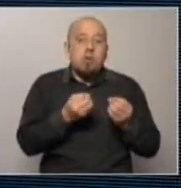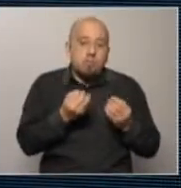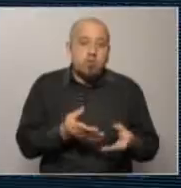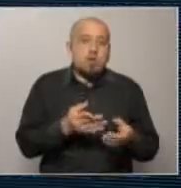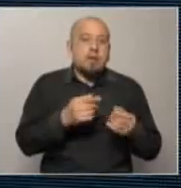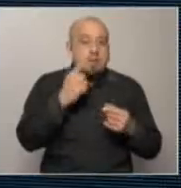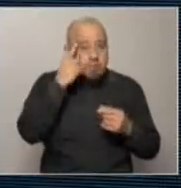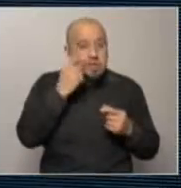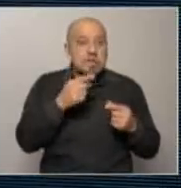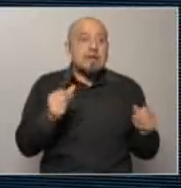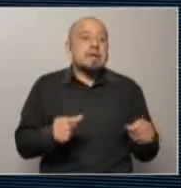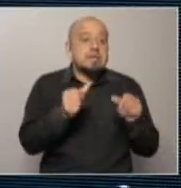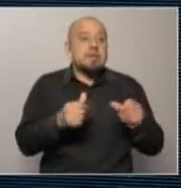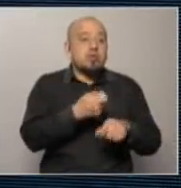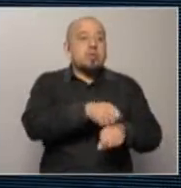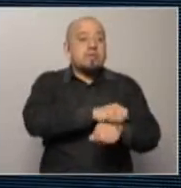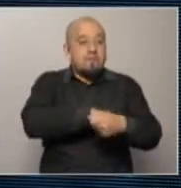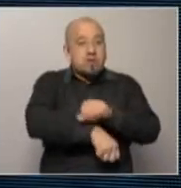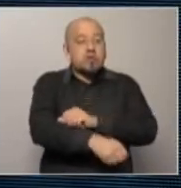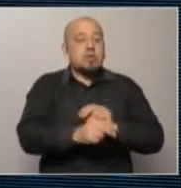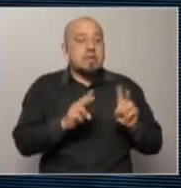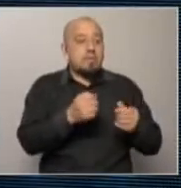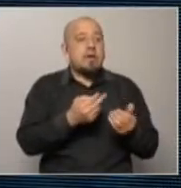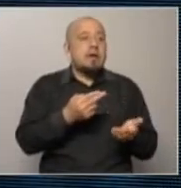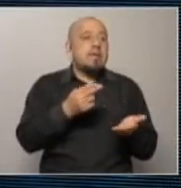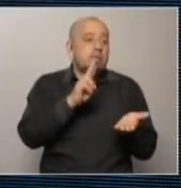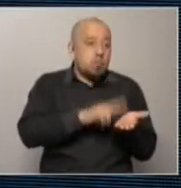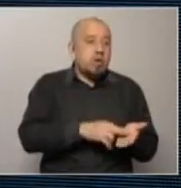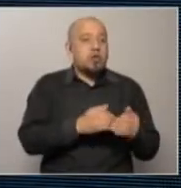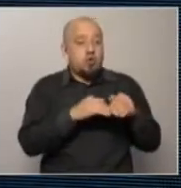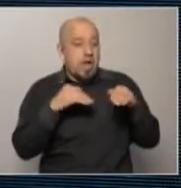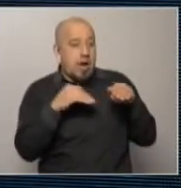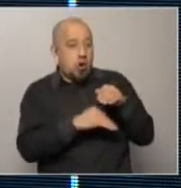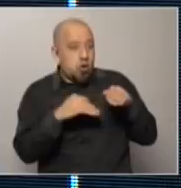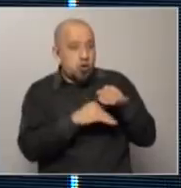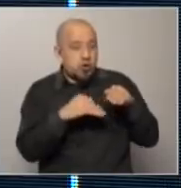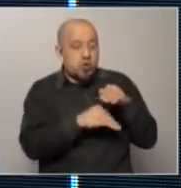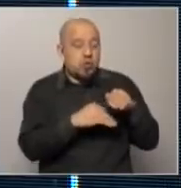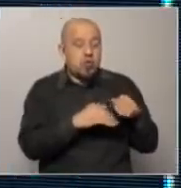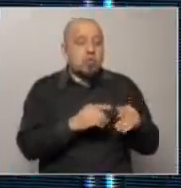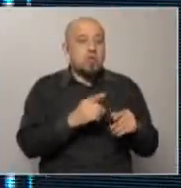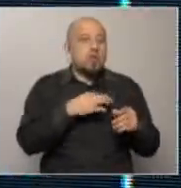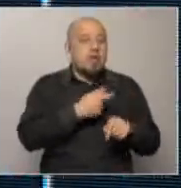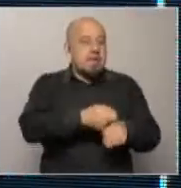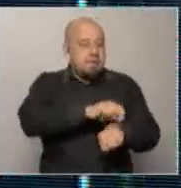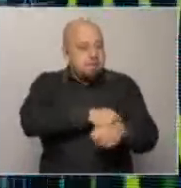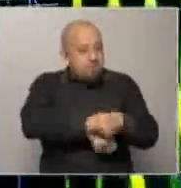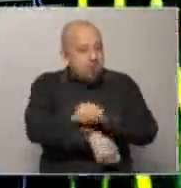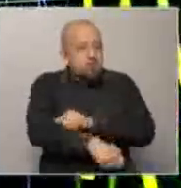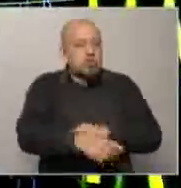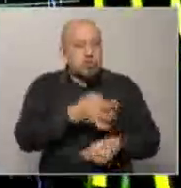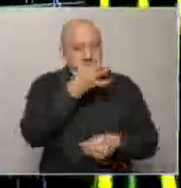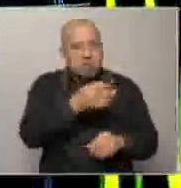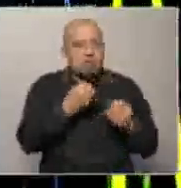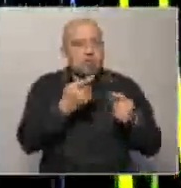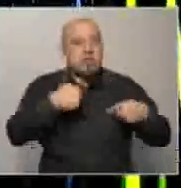este haciendo este esfuerzo fiscal y por tanto este ahorro digo esfuerzo porque el esfuerzo lo